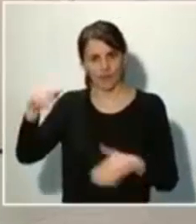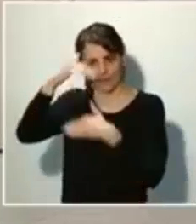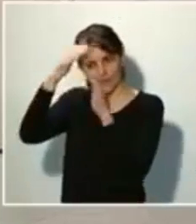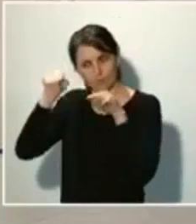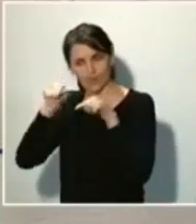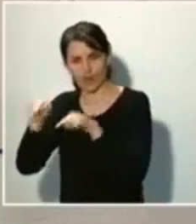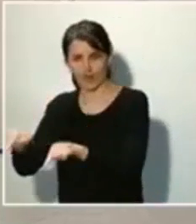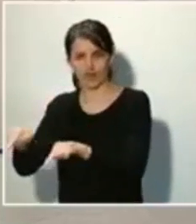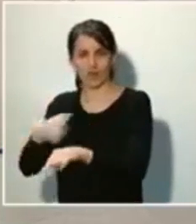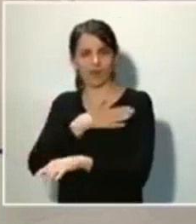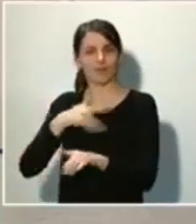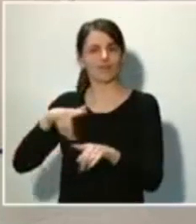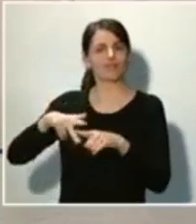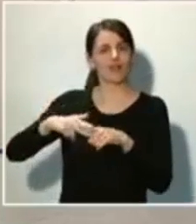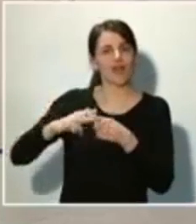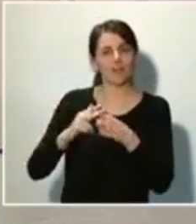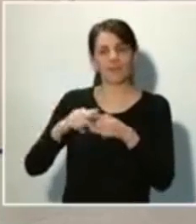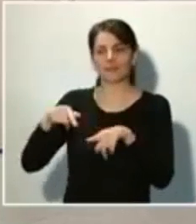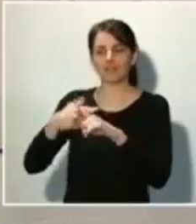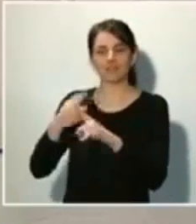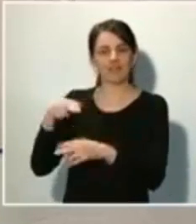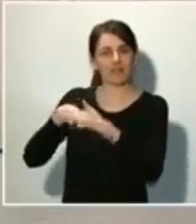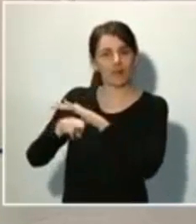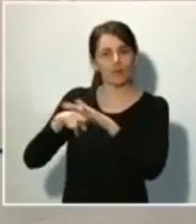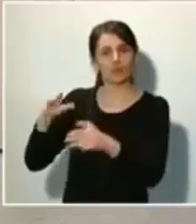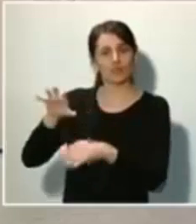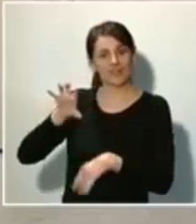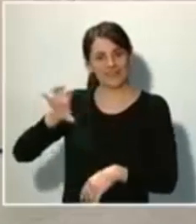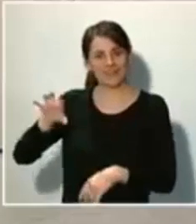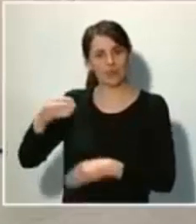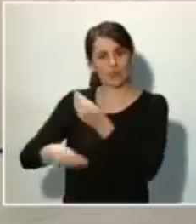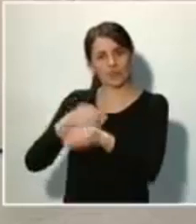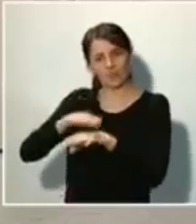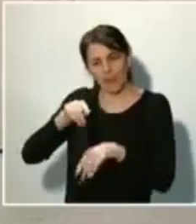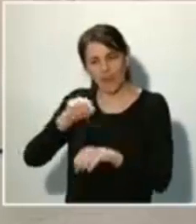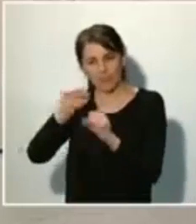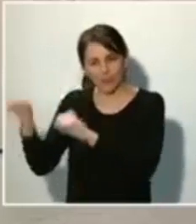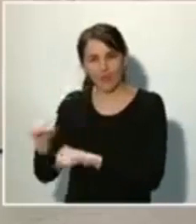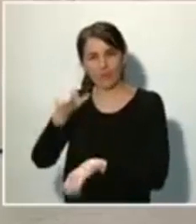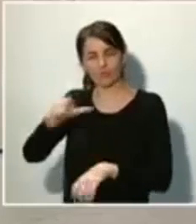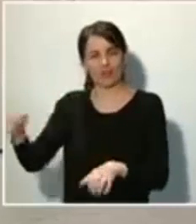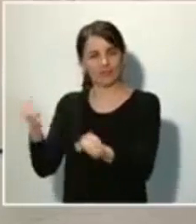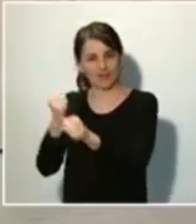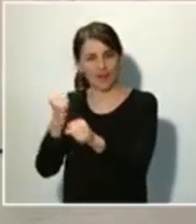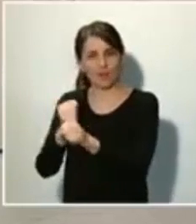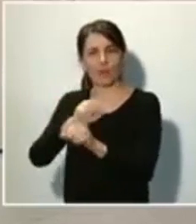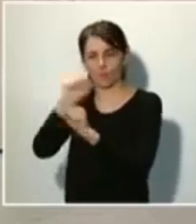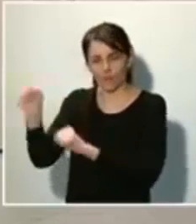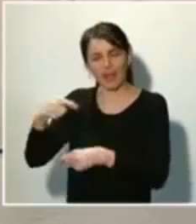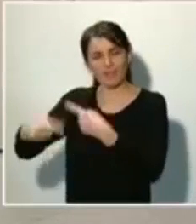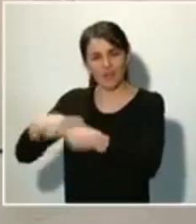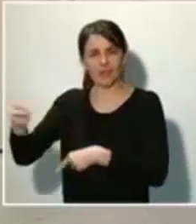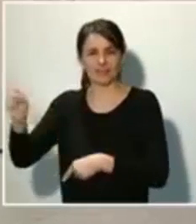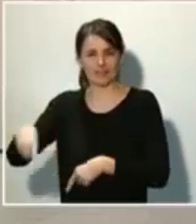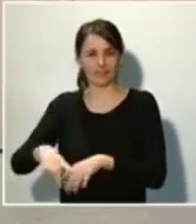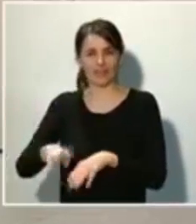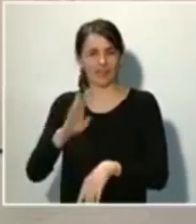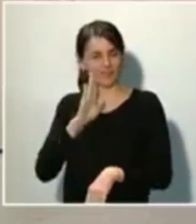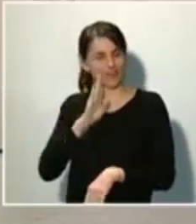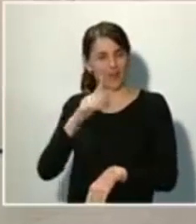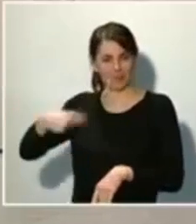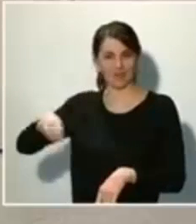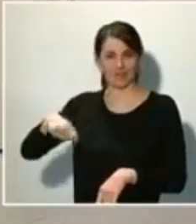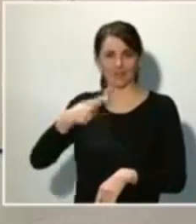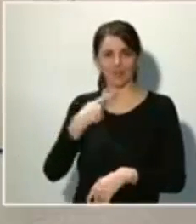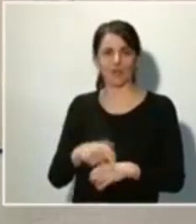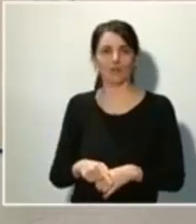herramientas y los recursos del Estado para proteger a los trabajadores y a las familias, como ha explicado nuestro presidente. El paquete del martes es